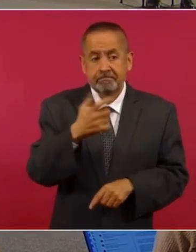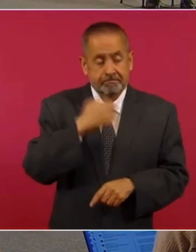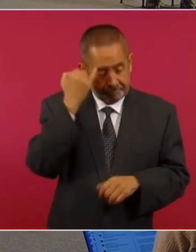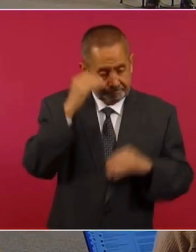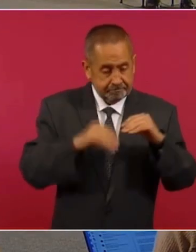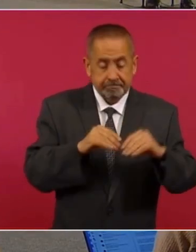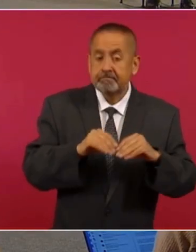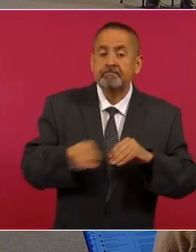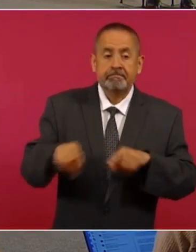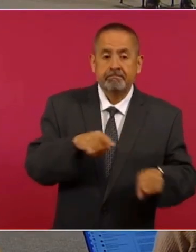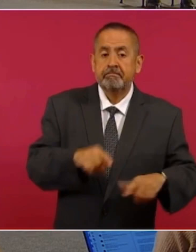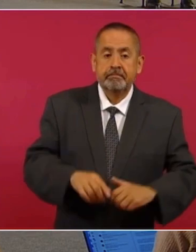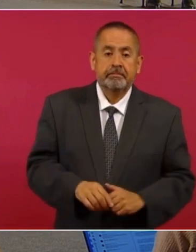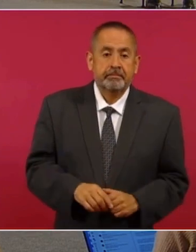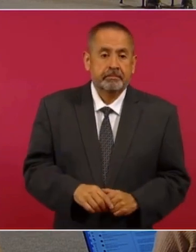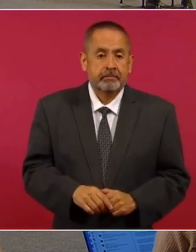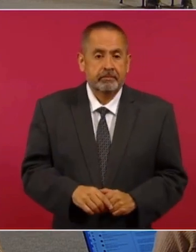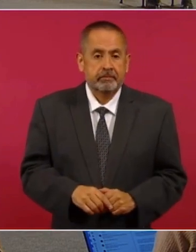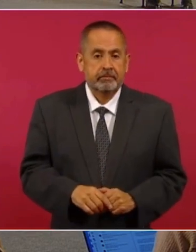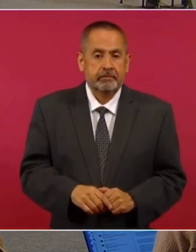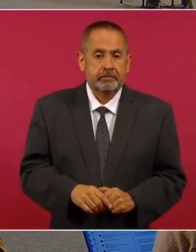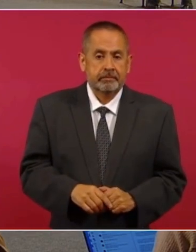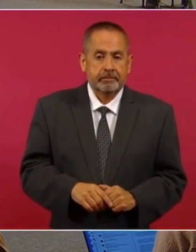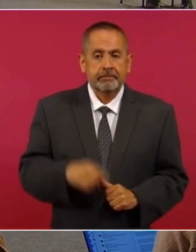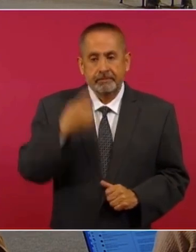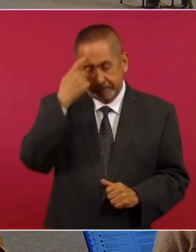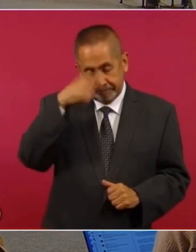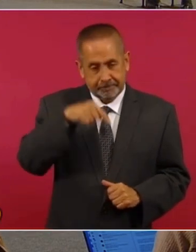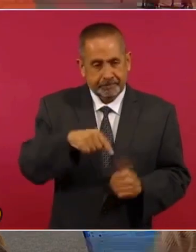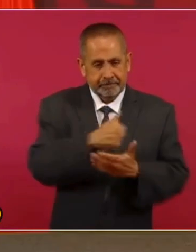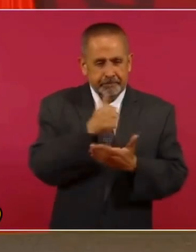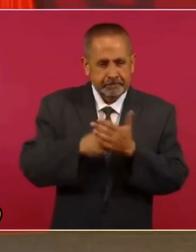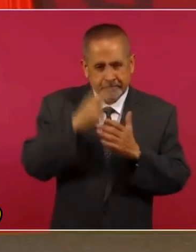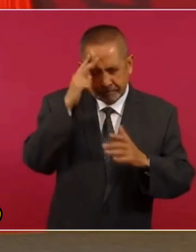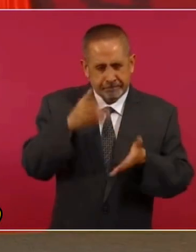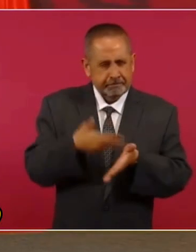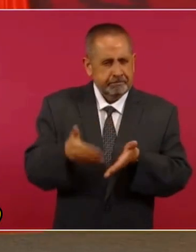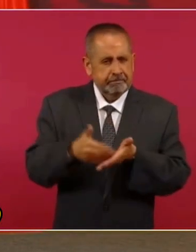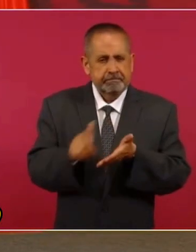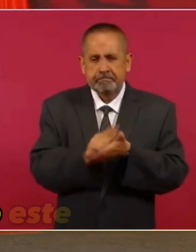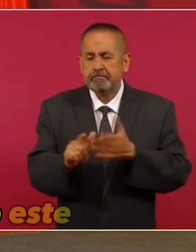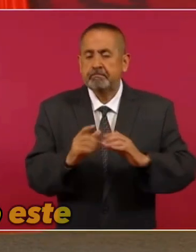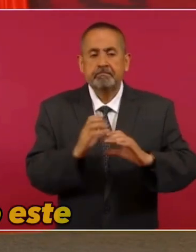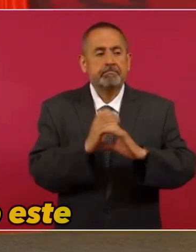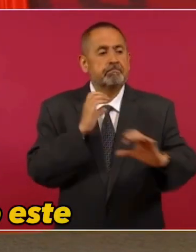quitar las aguas de la Ciudad de México